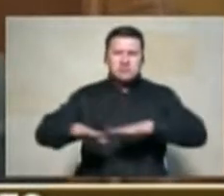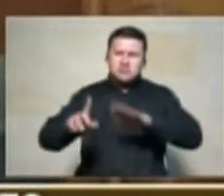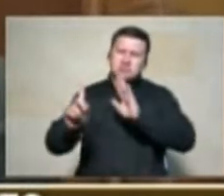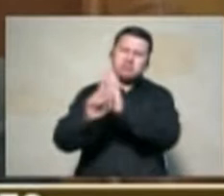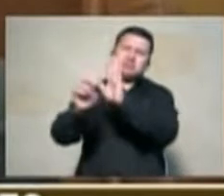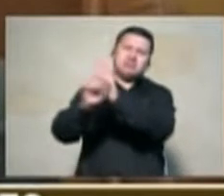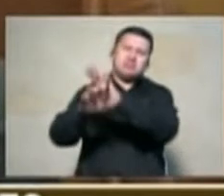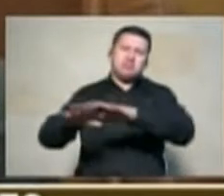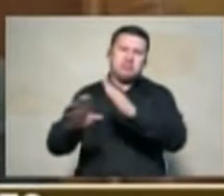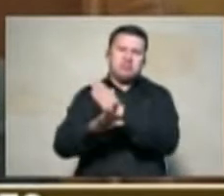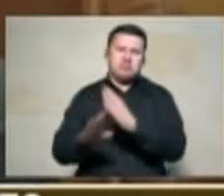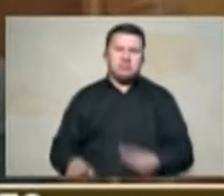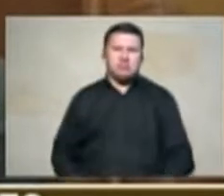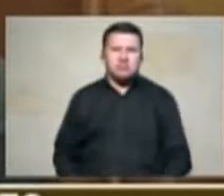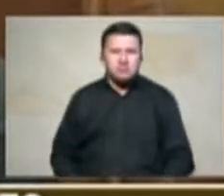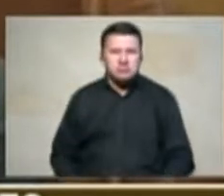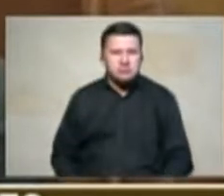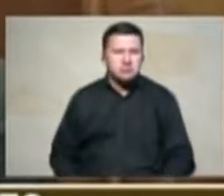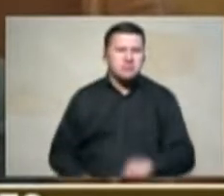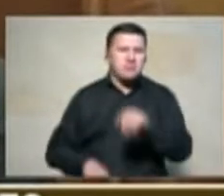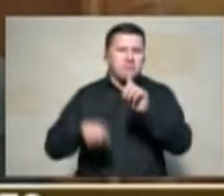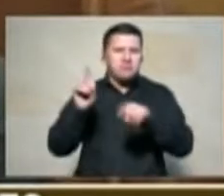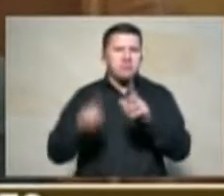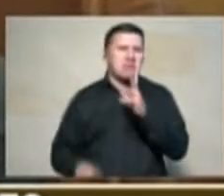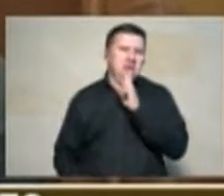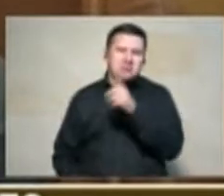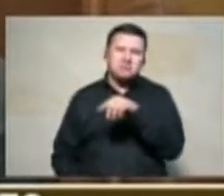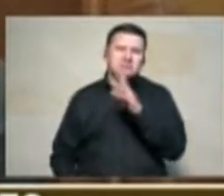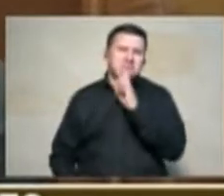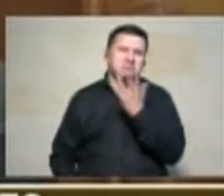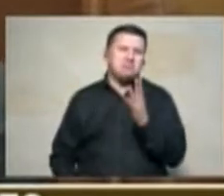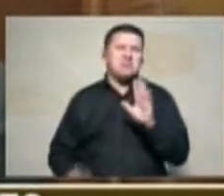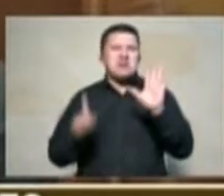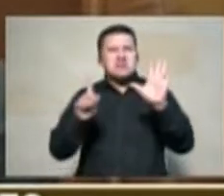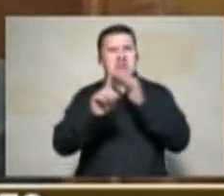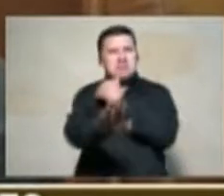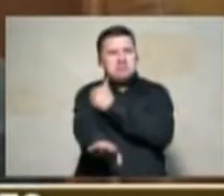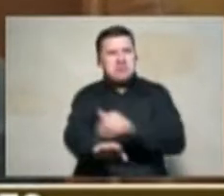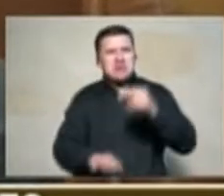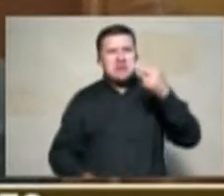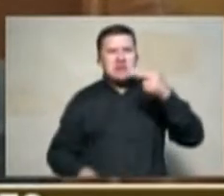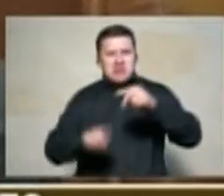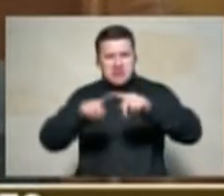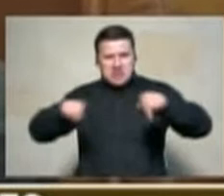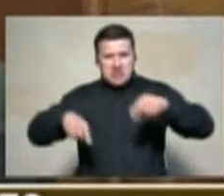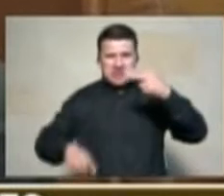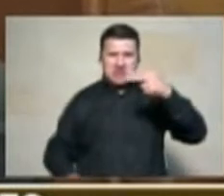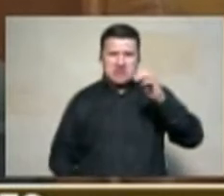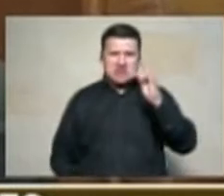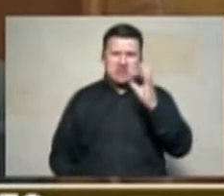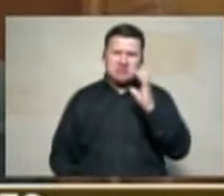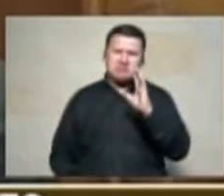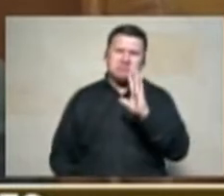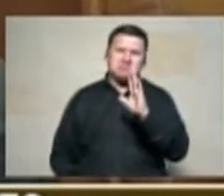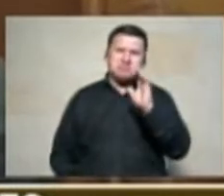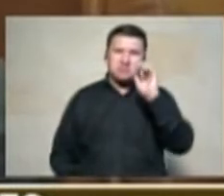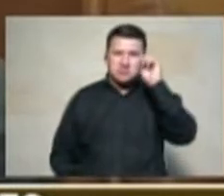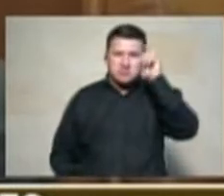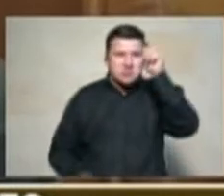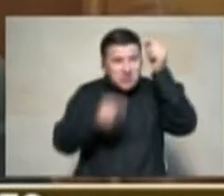tierras algunos hablan de 6 millones de hectáreas estoy hablando de entidades